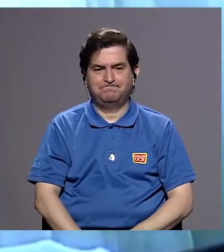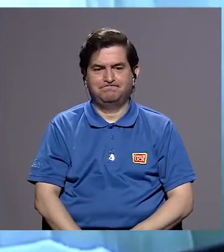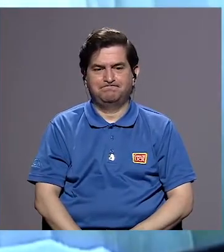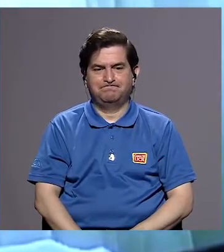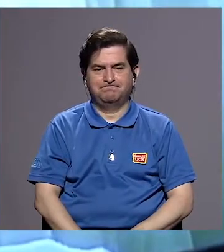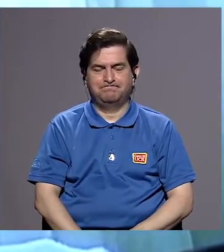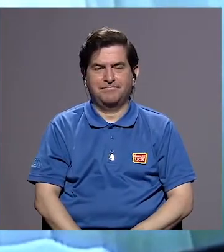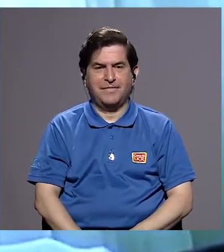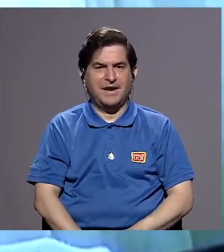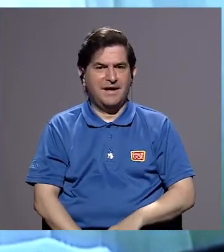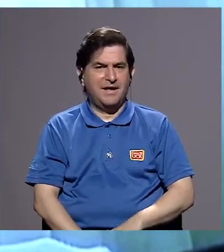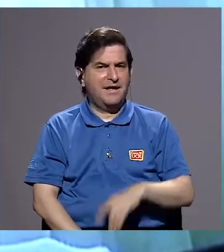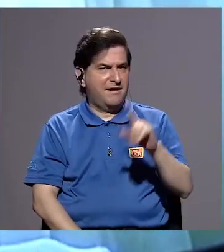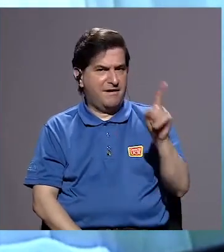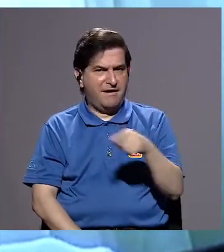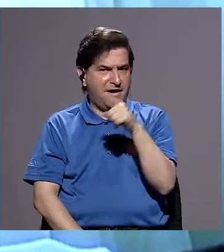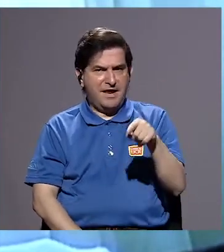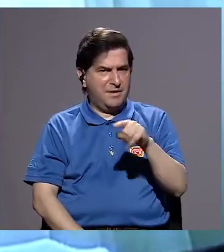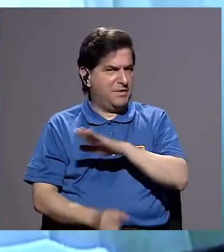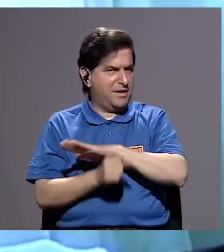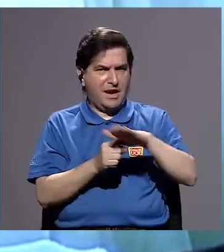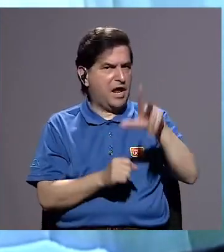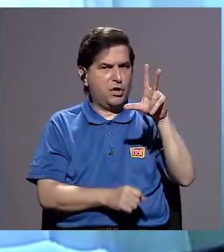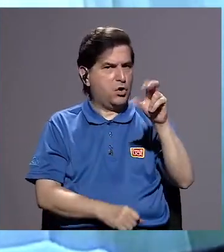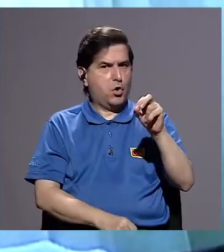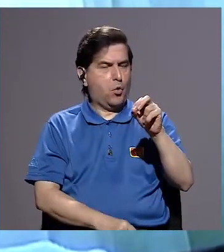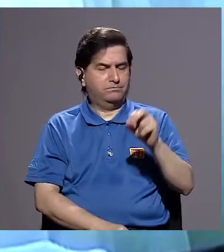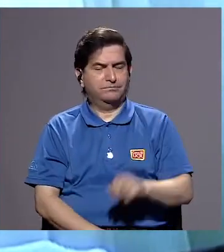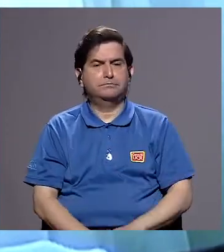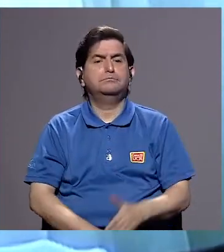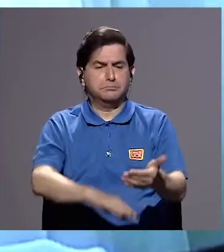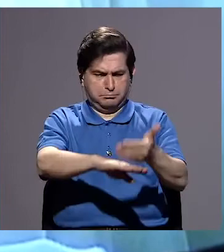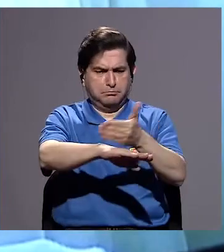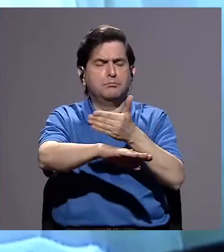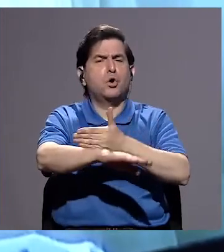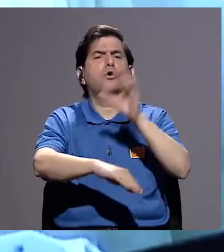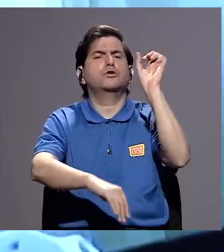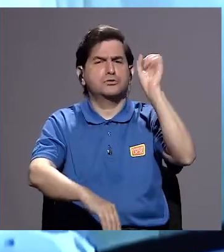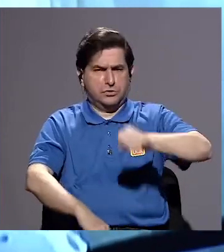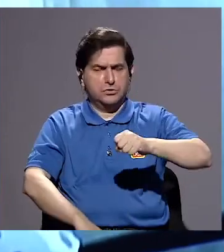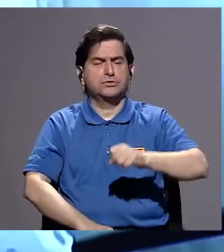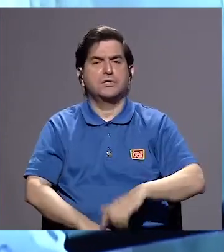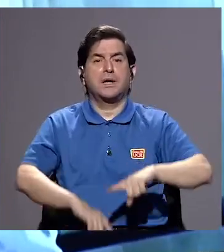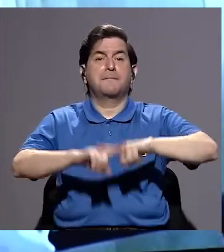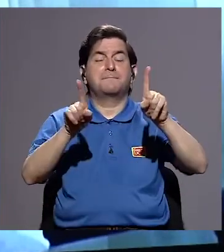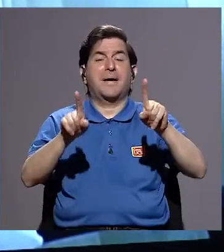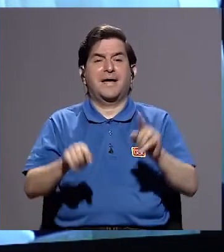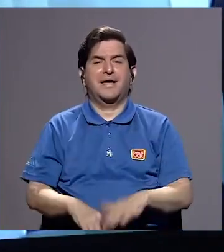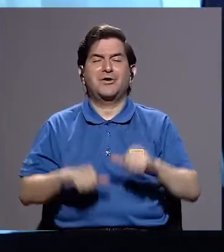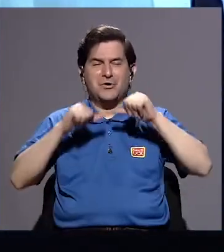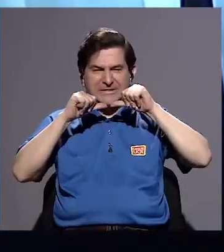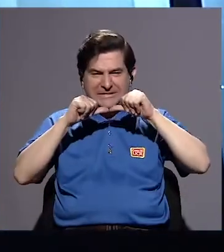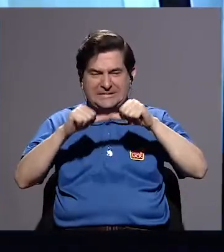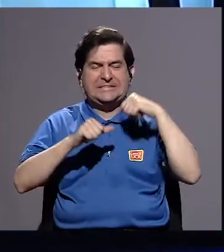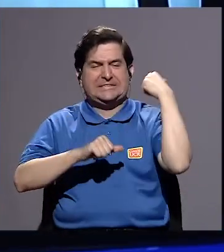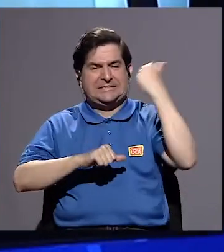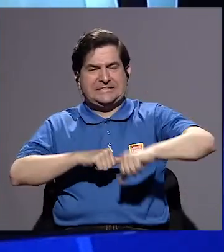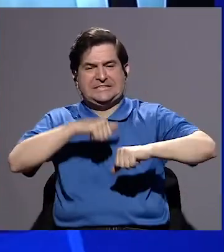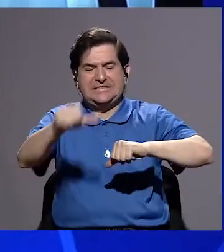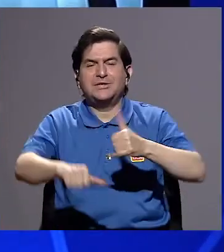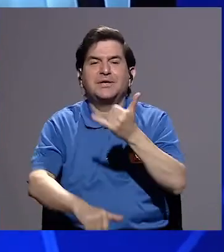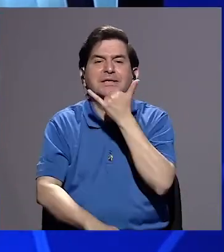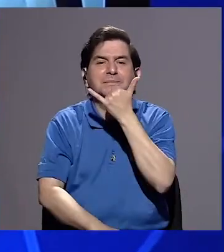Sí, bueno, todavía no se han eliminado del todo. Hemos progresado bastante, pero tenemos que seguir